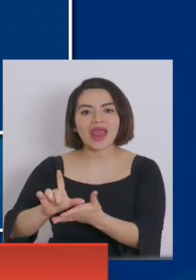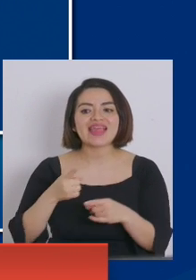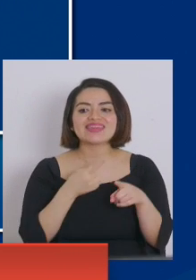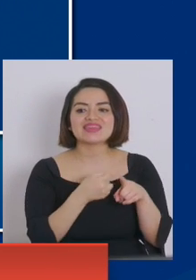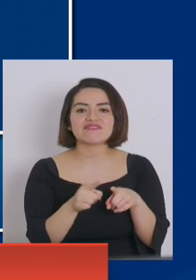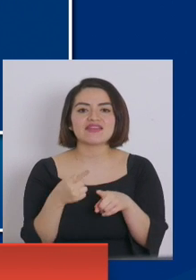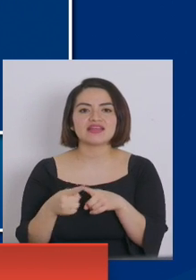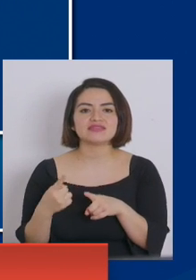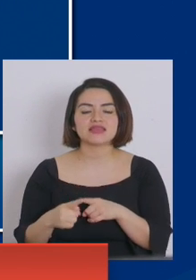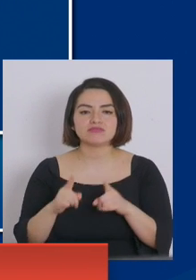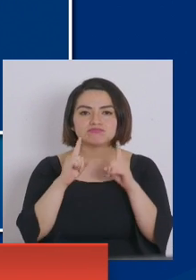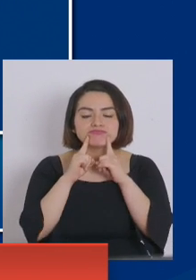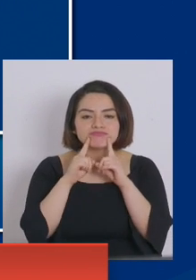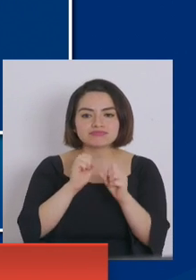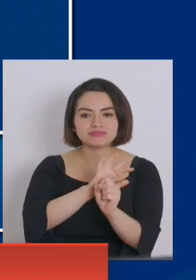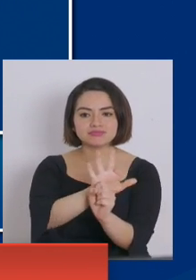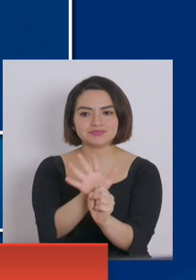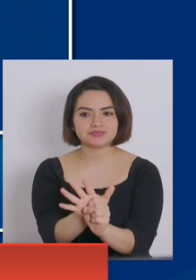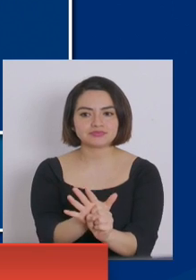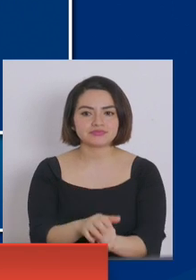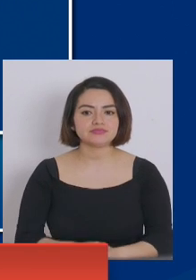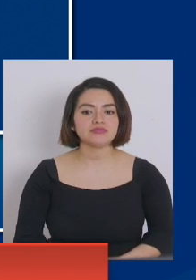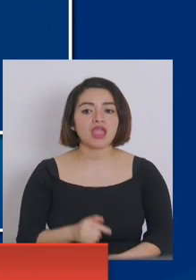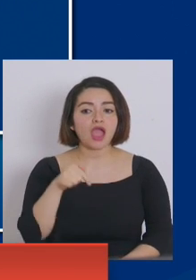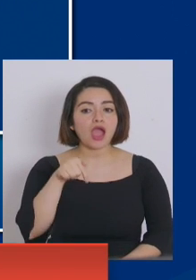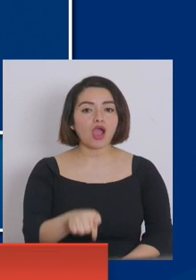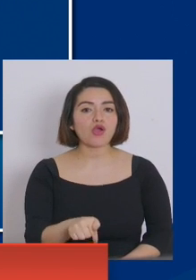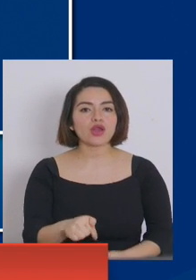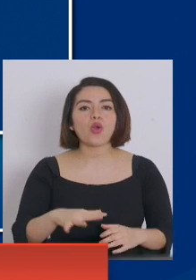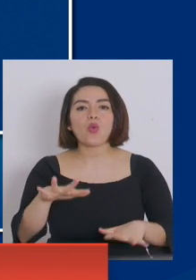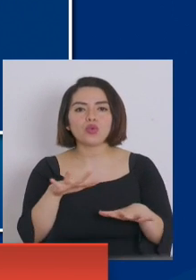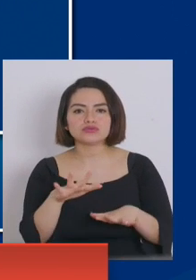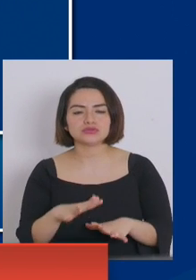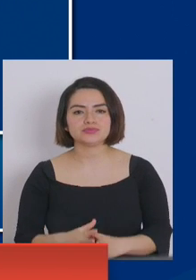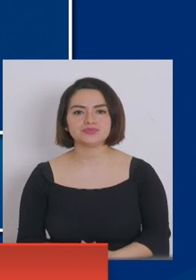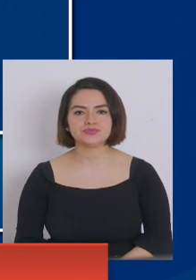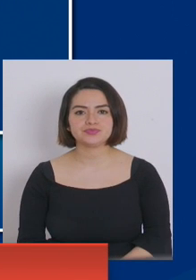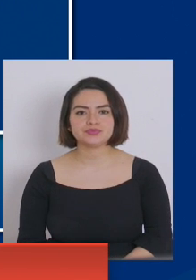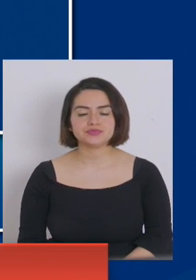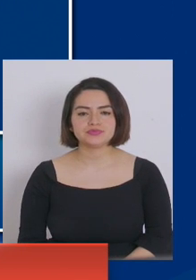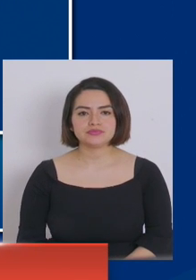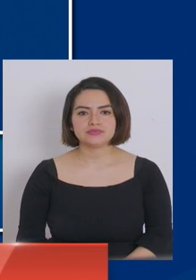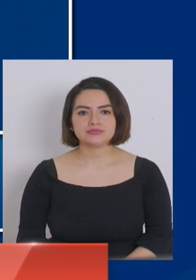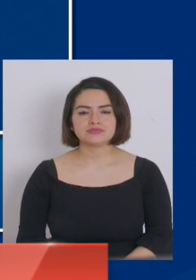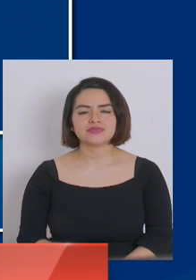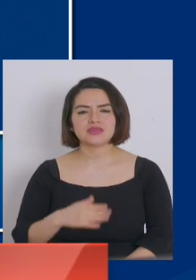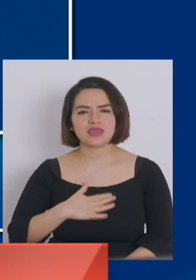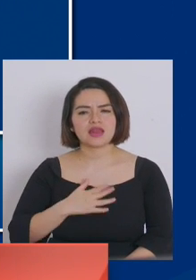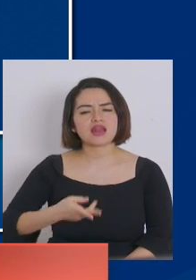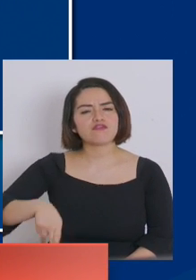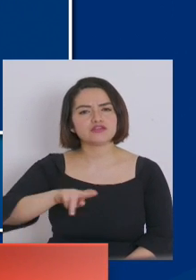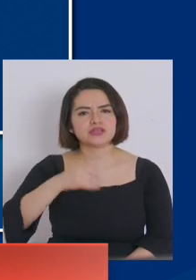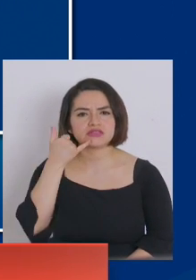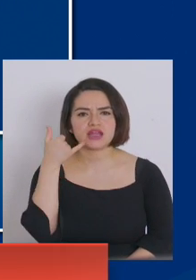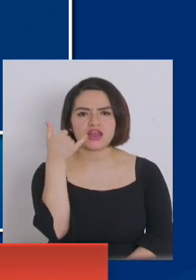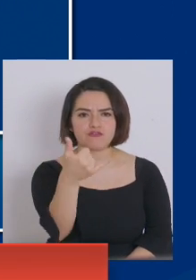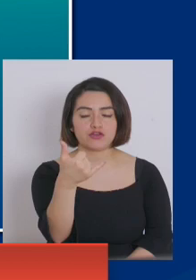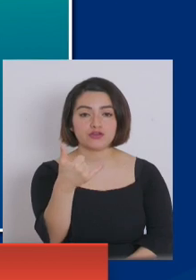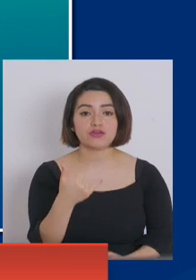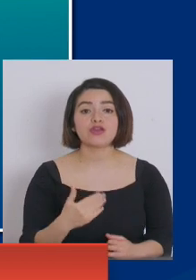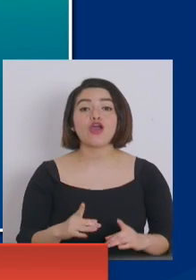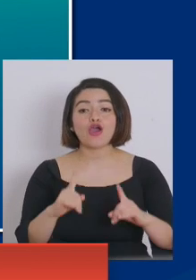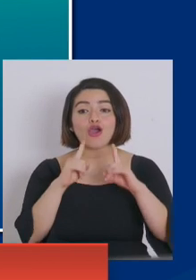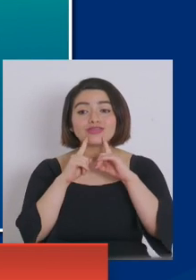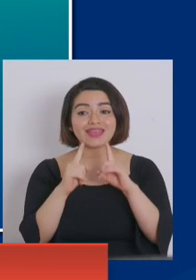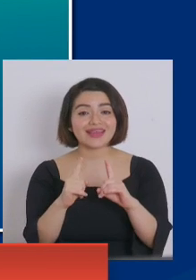.495 que están ocupadas a lo largo de Chile. Quiero reforzar el teléfono de residencias sanitarias para que